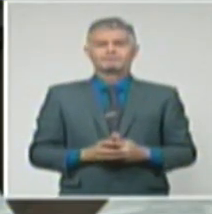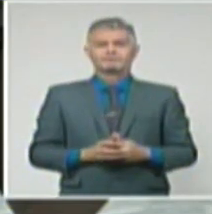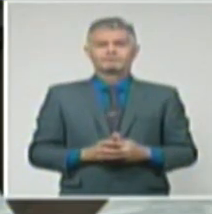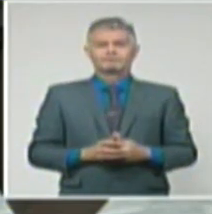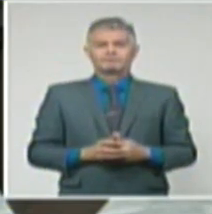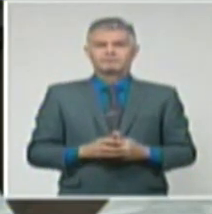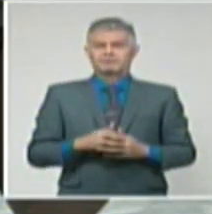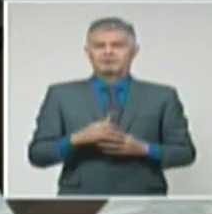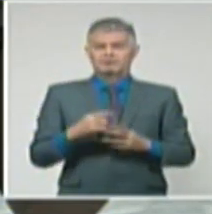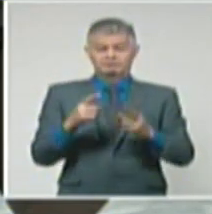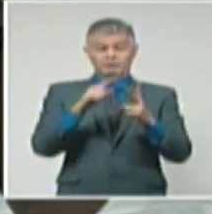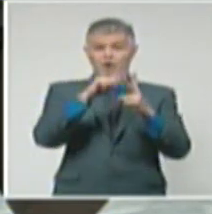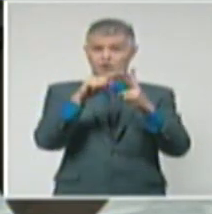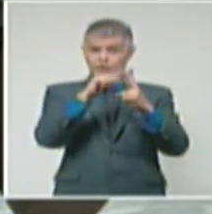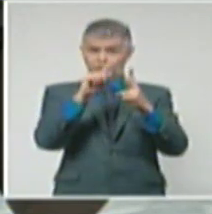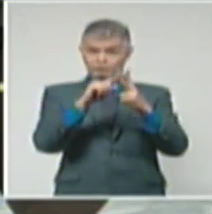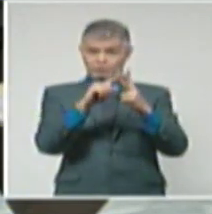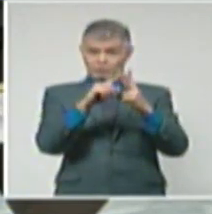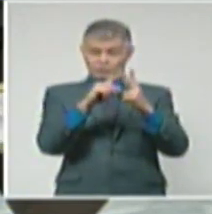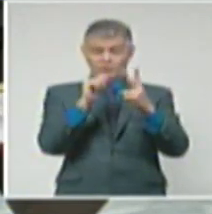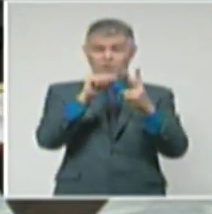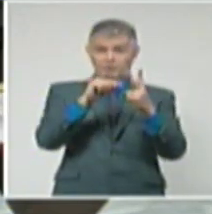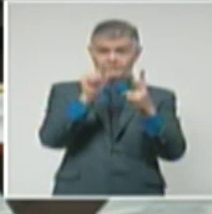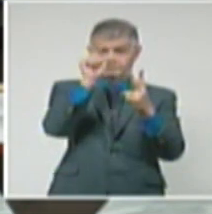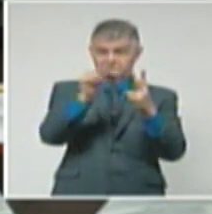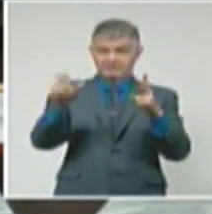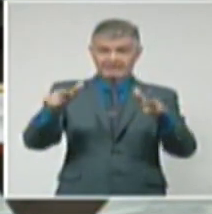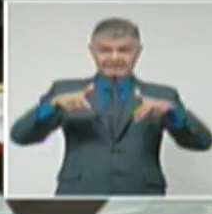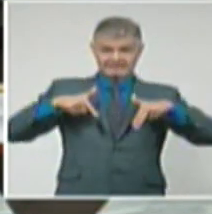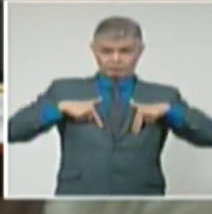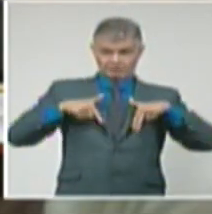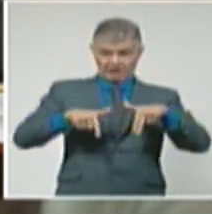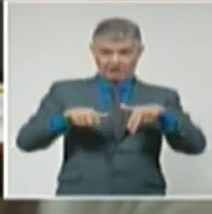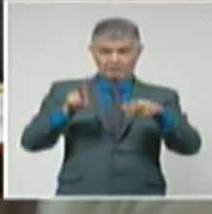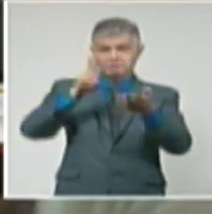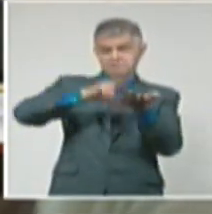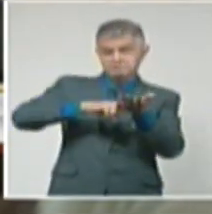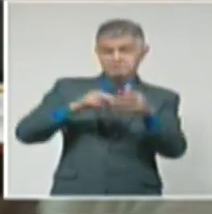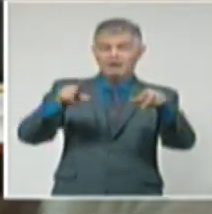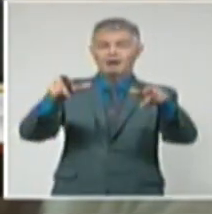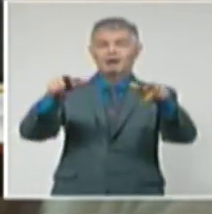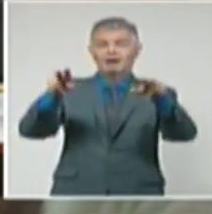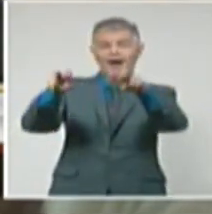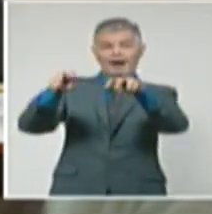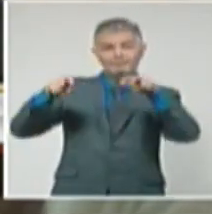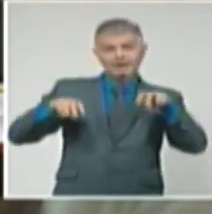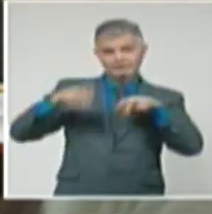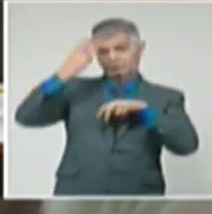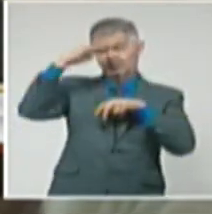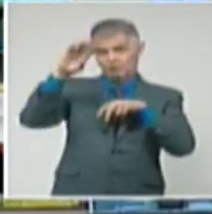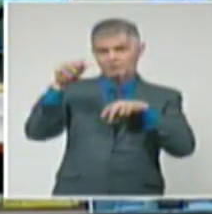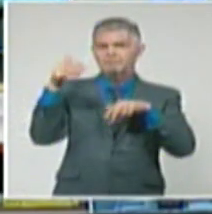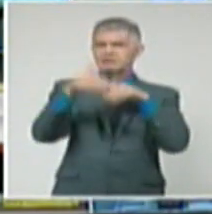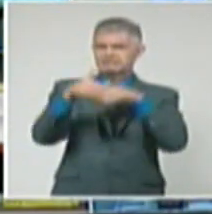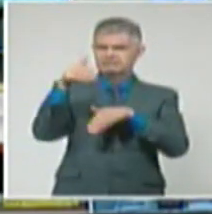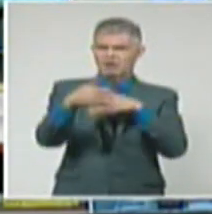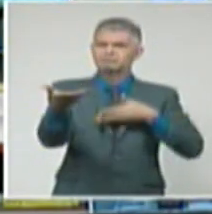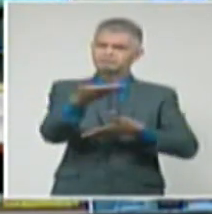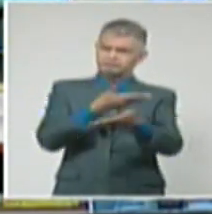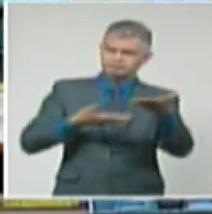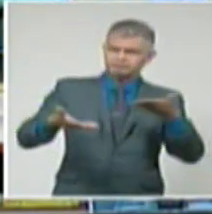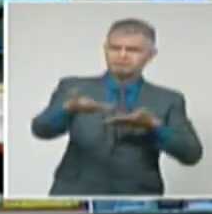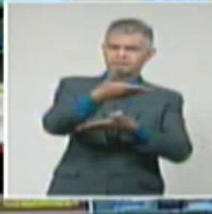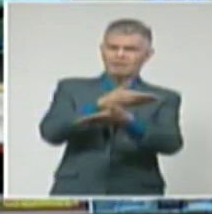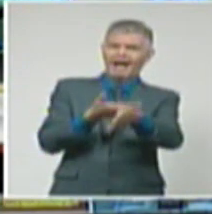Dos de los cuatro diputados que representan a la Isla de la Juventud en el Parlamento Cubano participaron en el intercambio realizado la víspera previo al